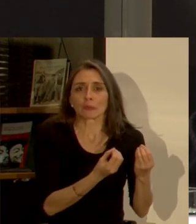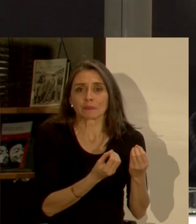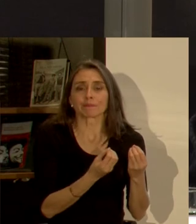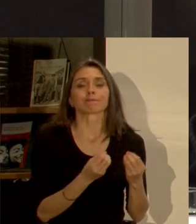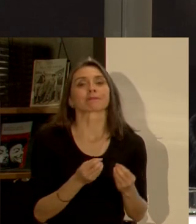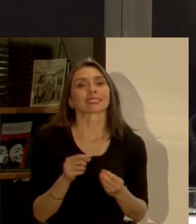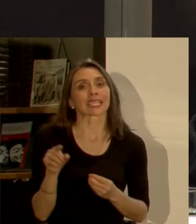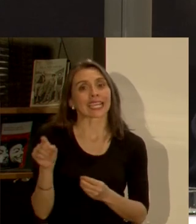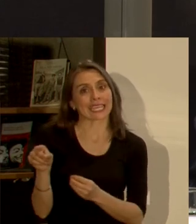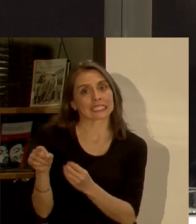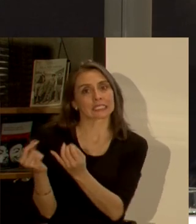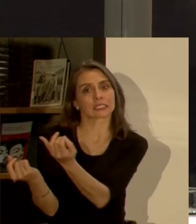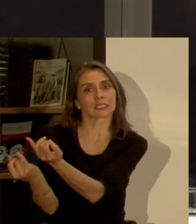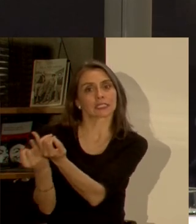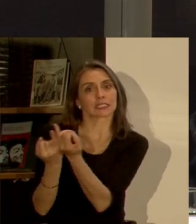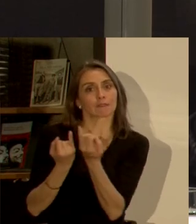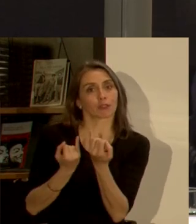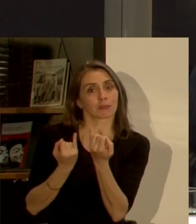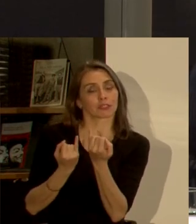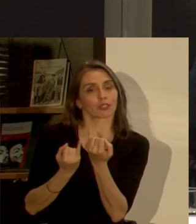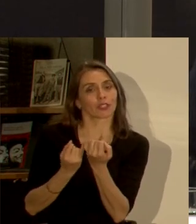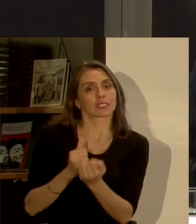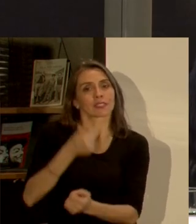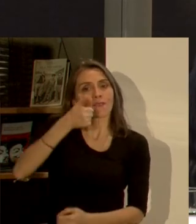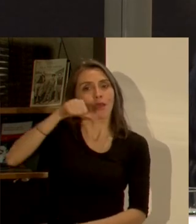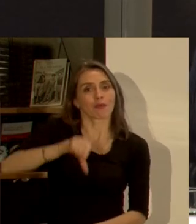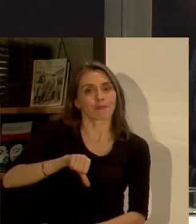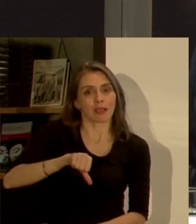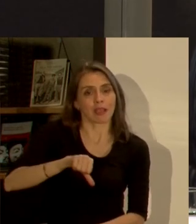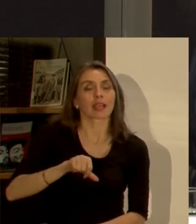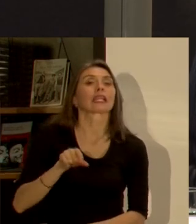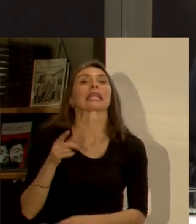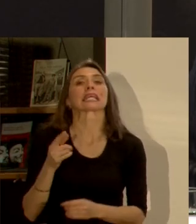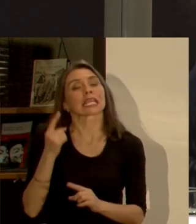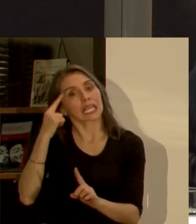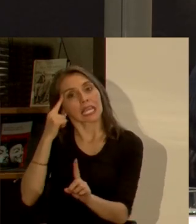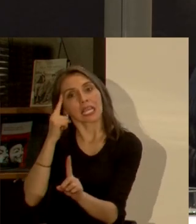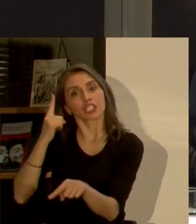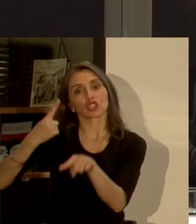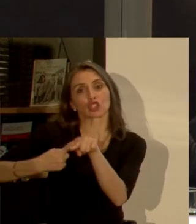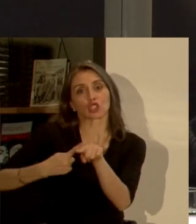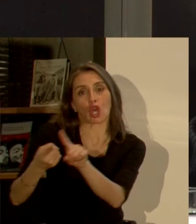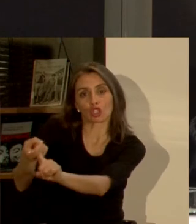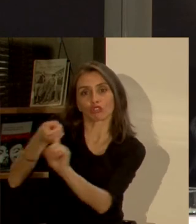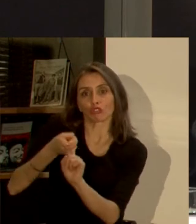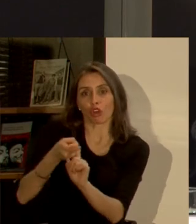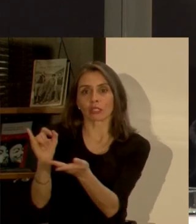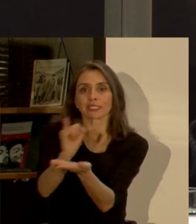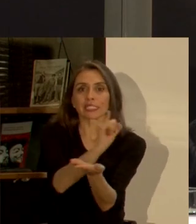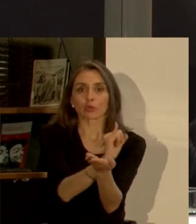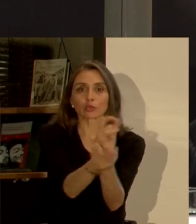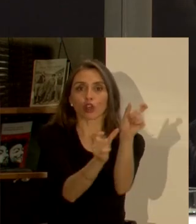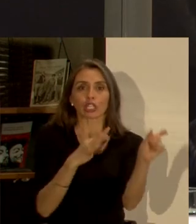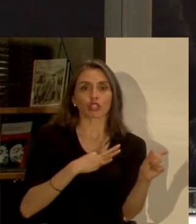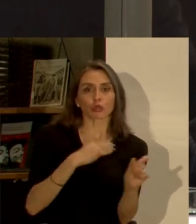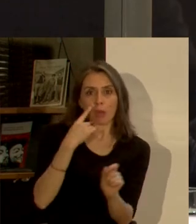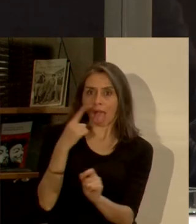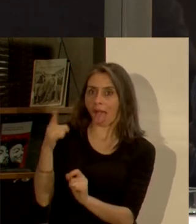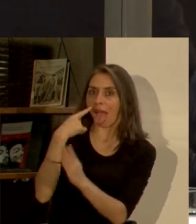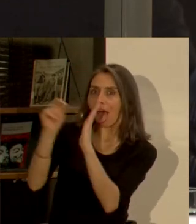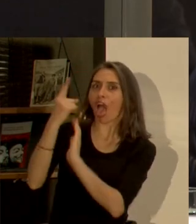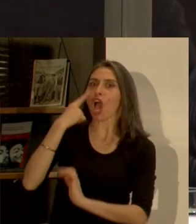la fuente de su éxito porque se busca que sean instituciones reconocidas por la ciudadanía